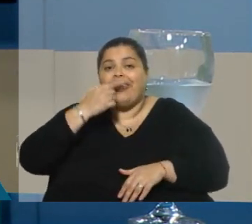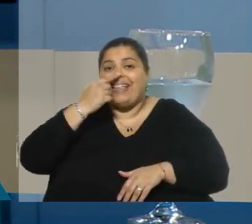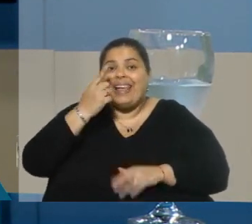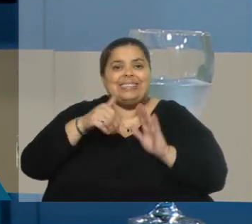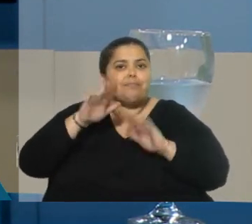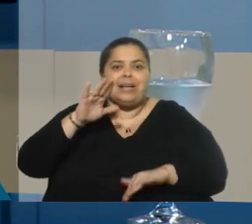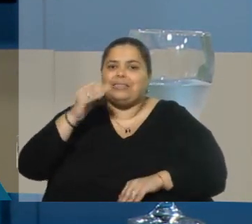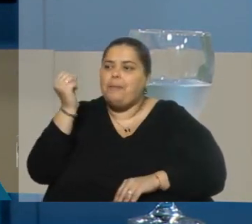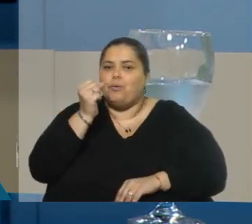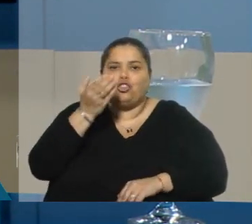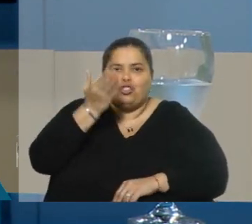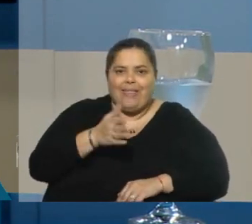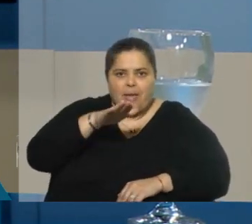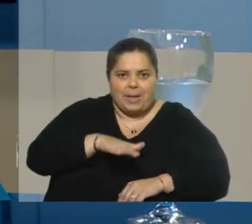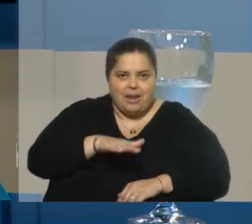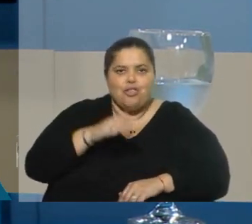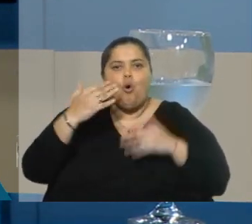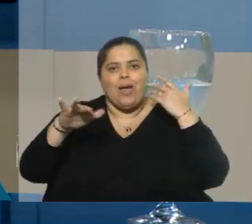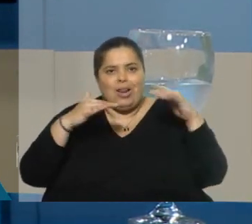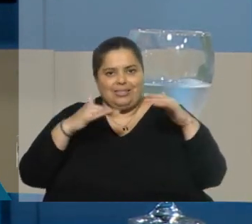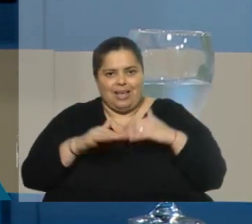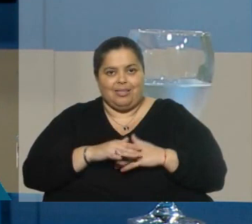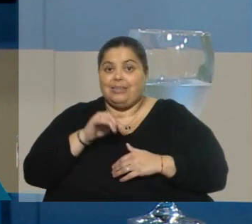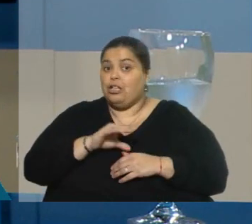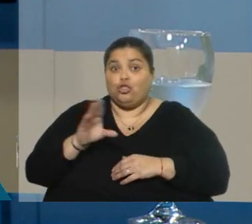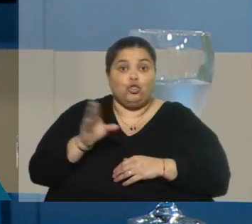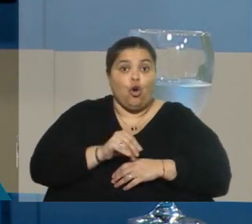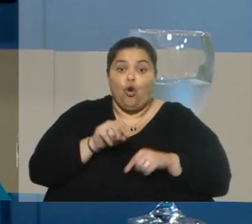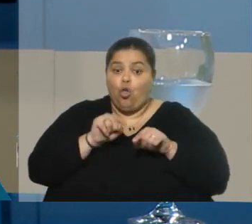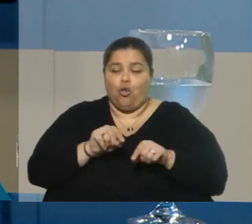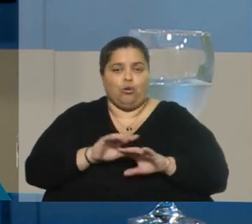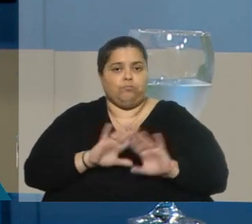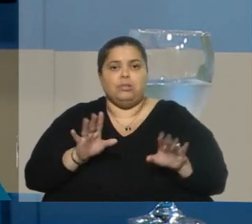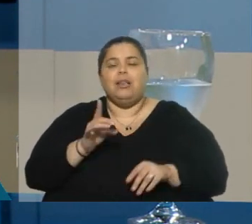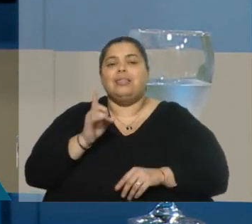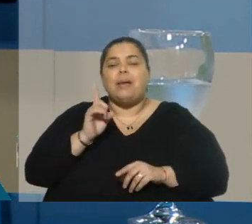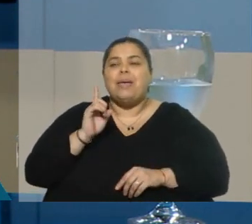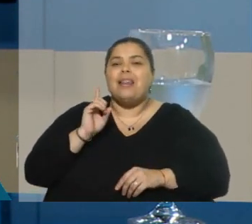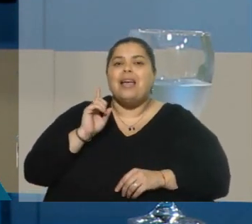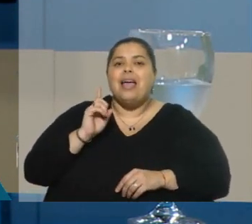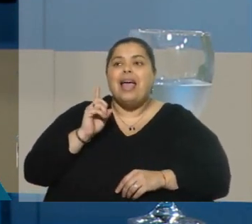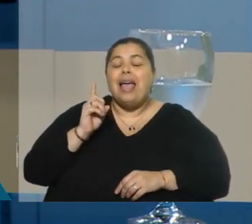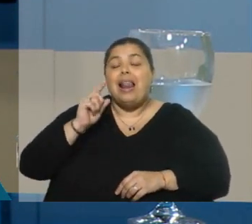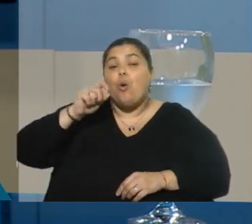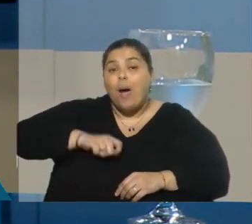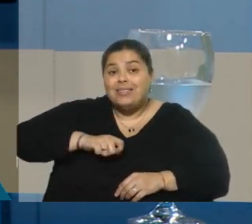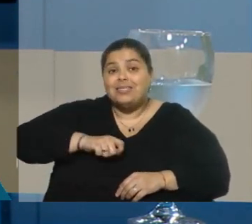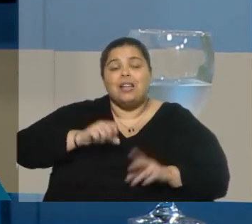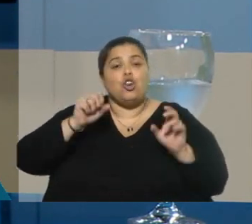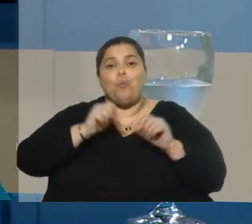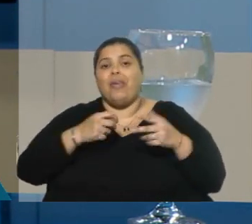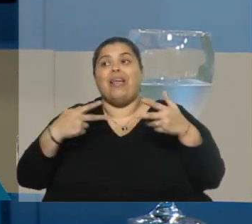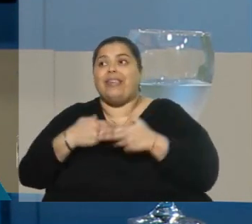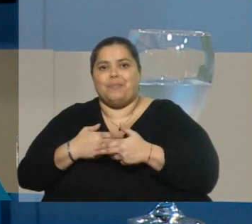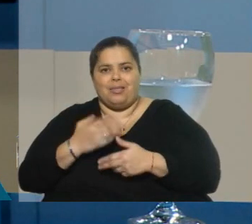mejor precisamente para niños y para adolescentes. Todo está condicionado. Las potestades del juez no se limitan ni se recortan en lo más mínimo.